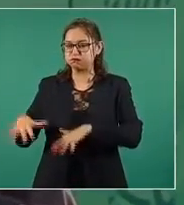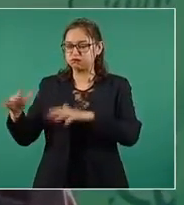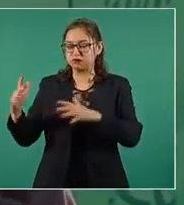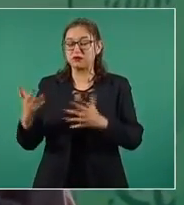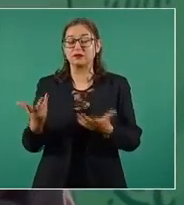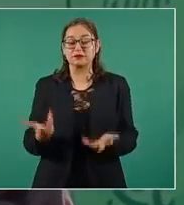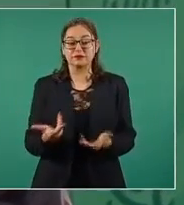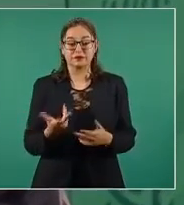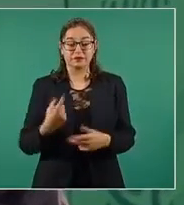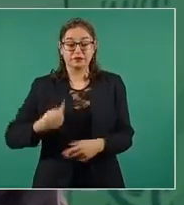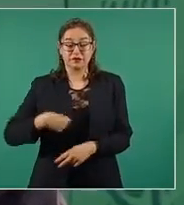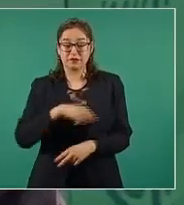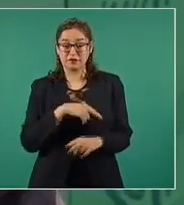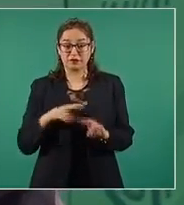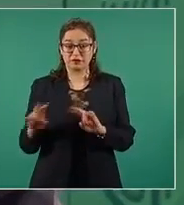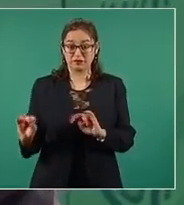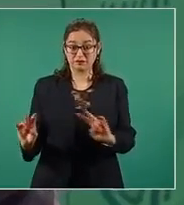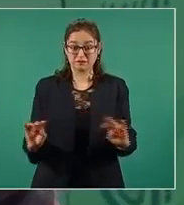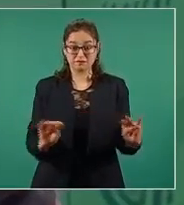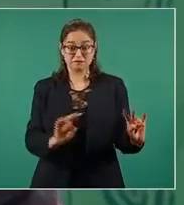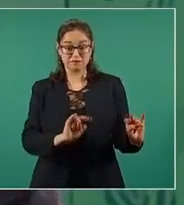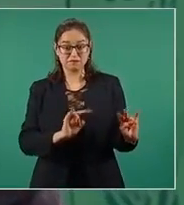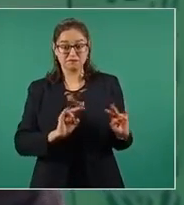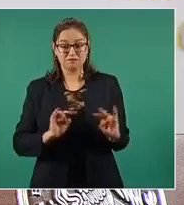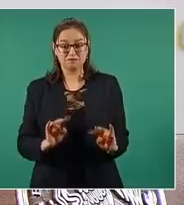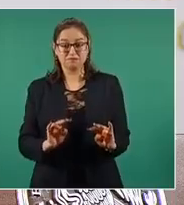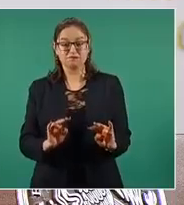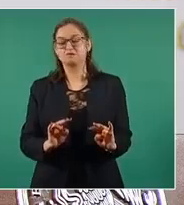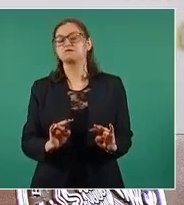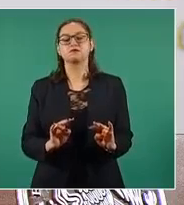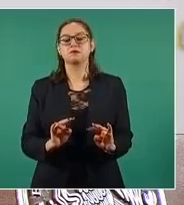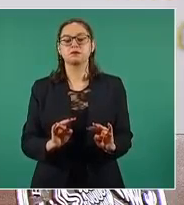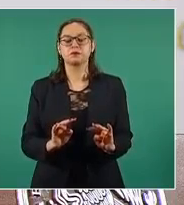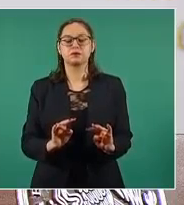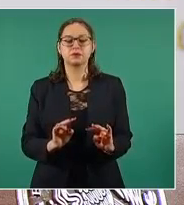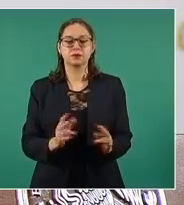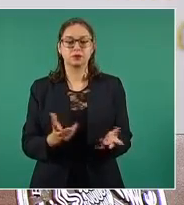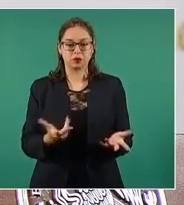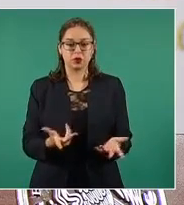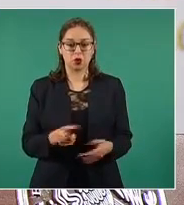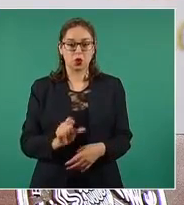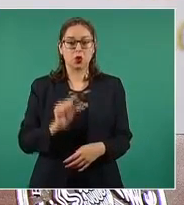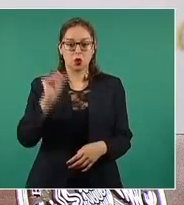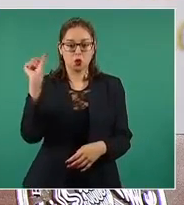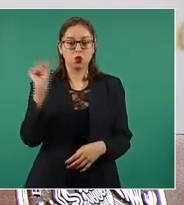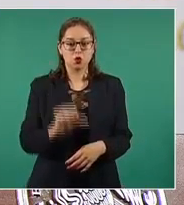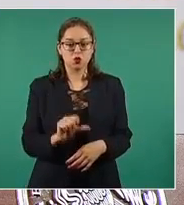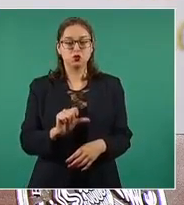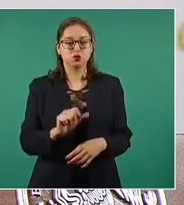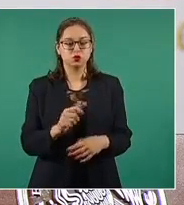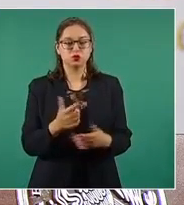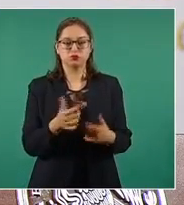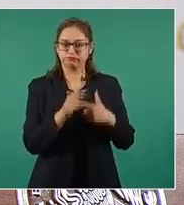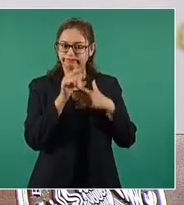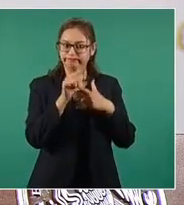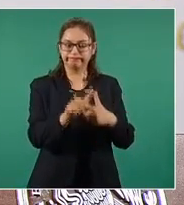vamos a estar el día de hoy ayudando,